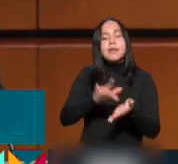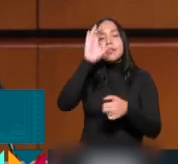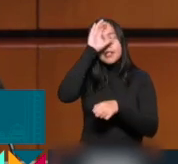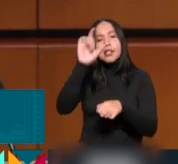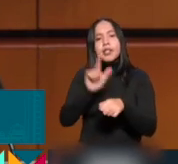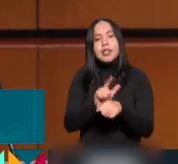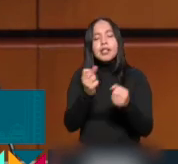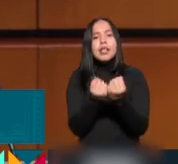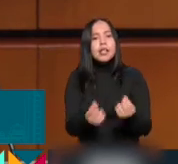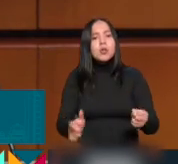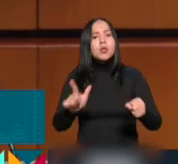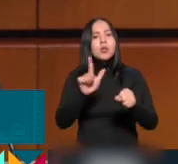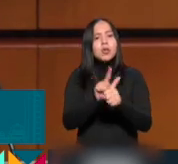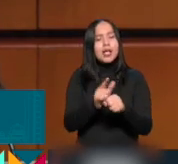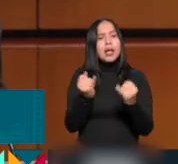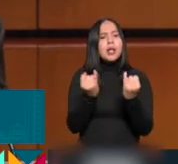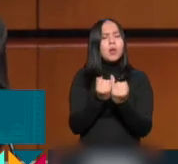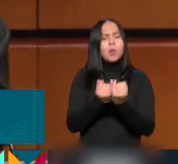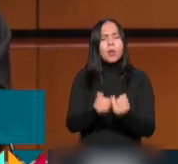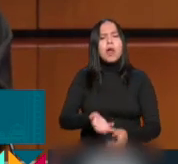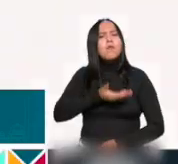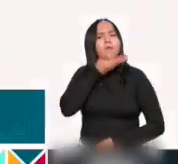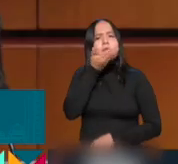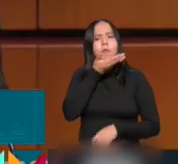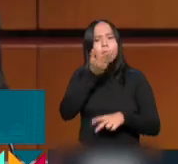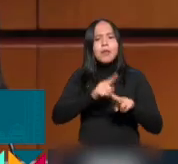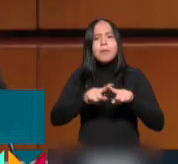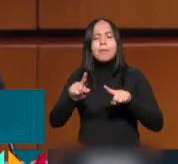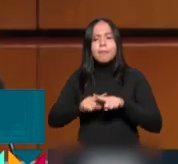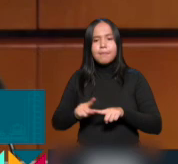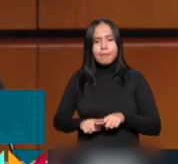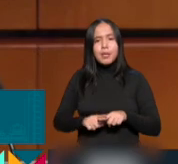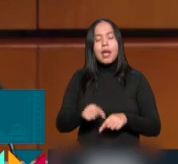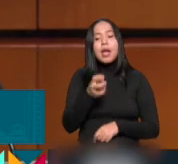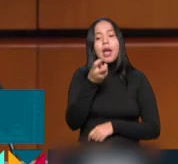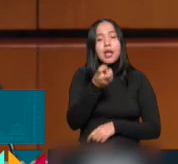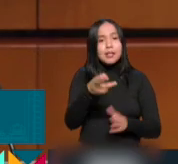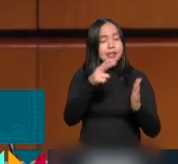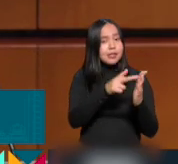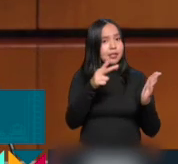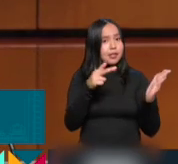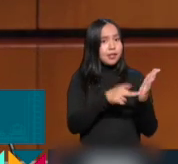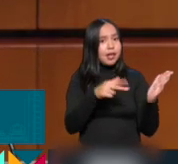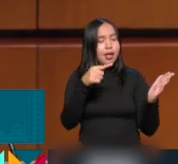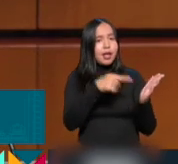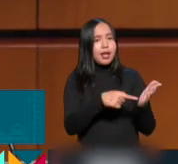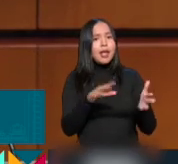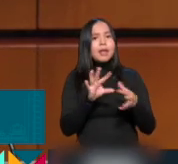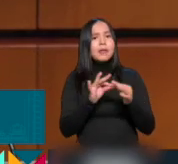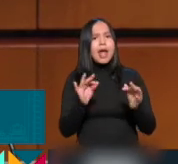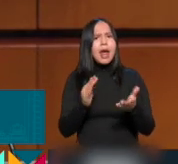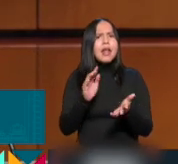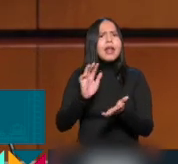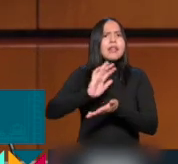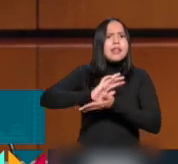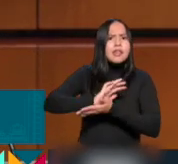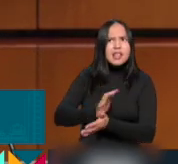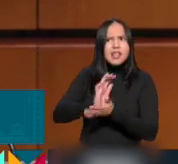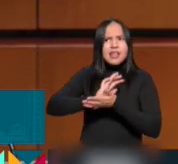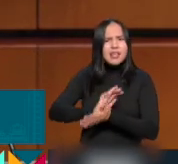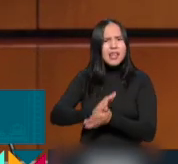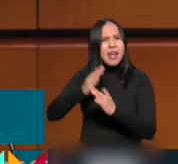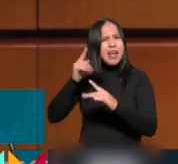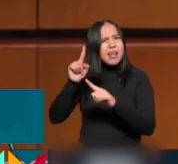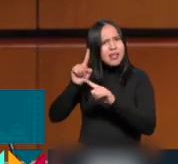sociales y ricas tradiciones. Esta reforma revierte la discriminación histórica